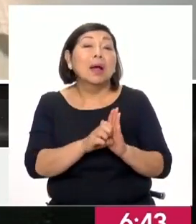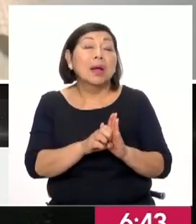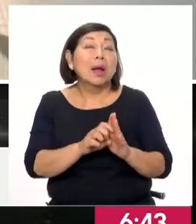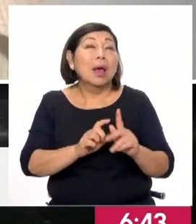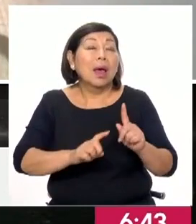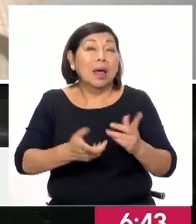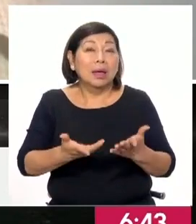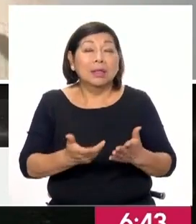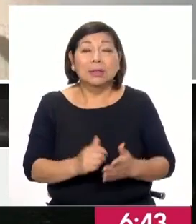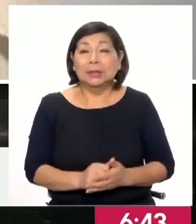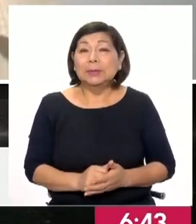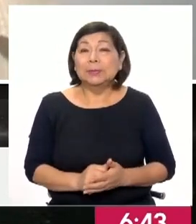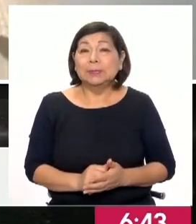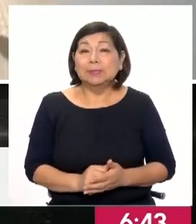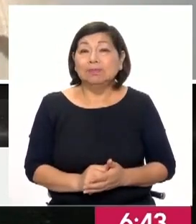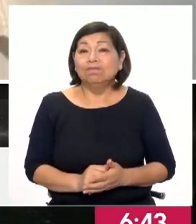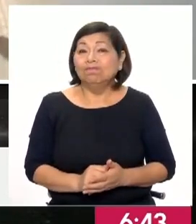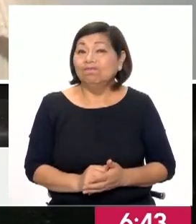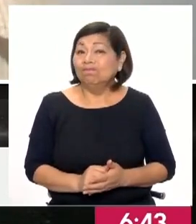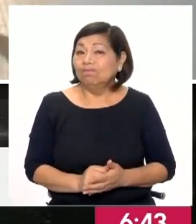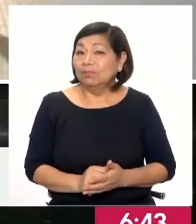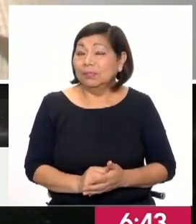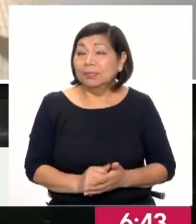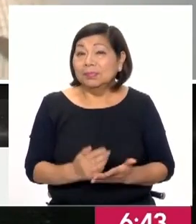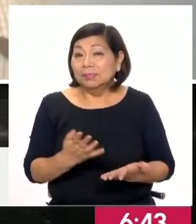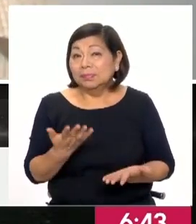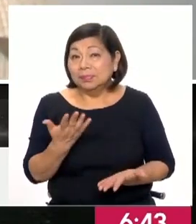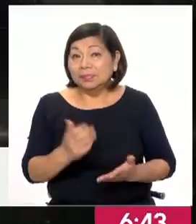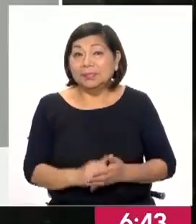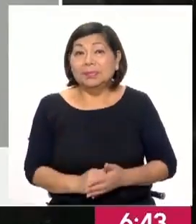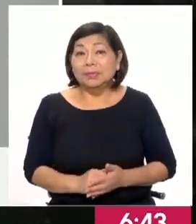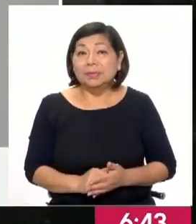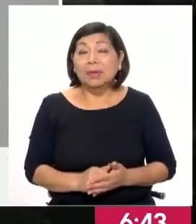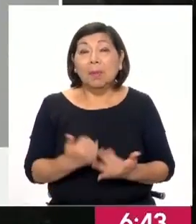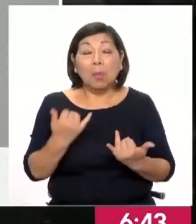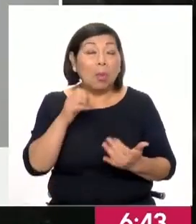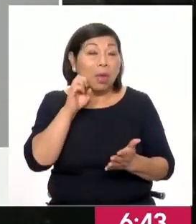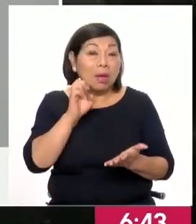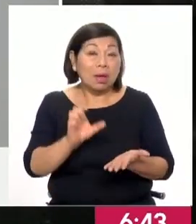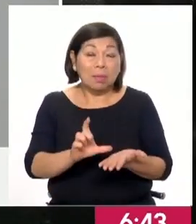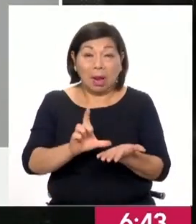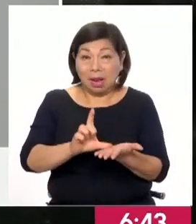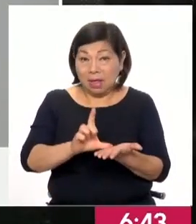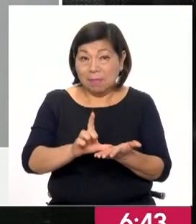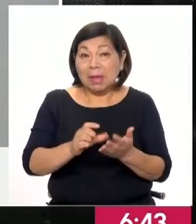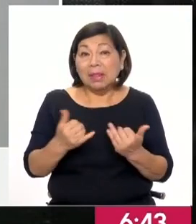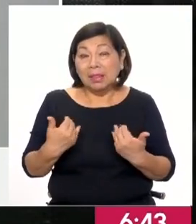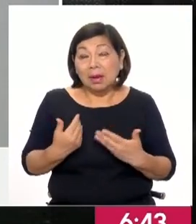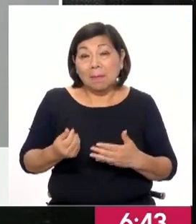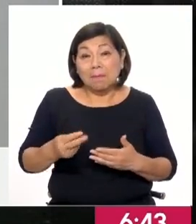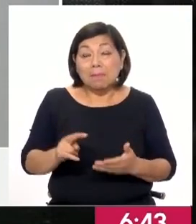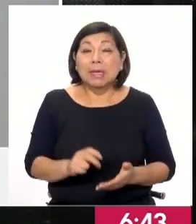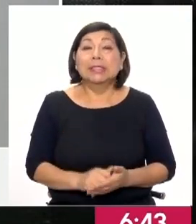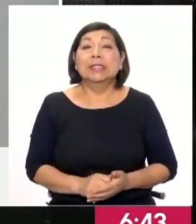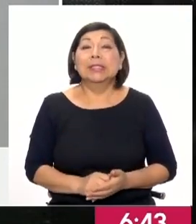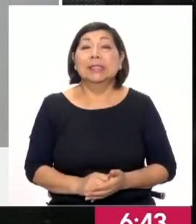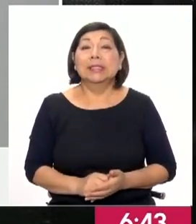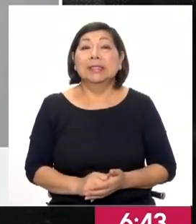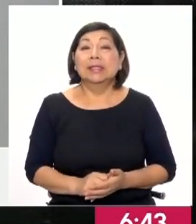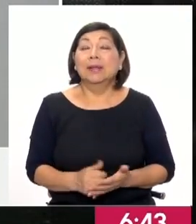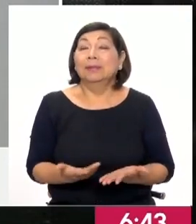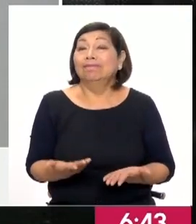a destacar, ¿no? Hablamos del caso de Lima, y en Lima efectivamente tenemos una inflación que